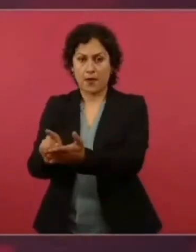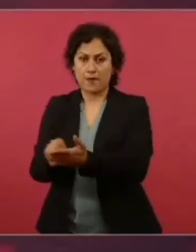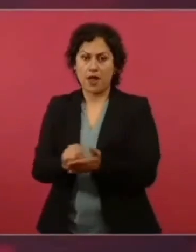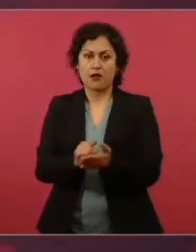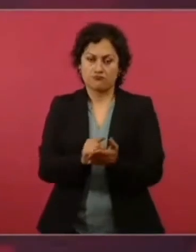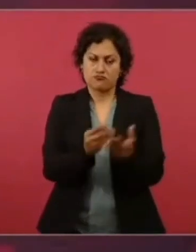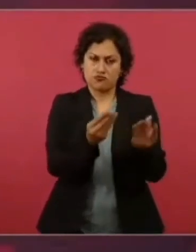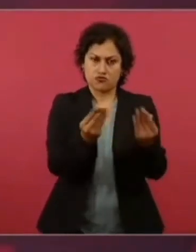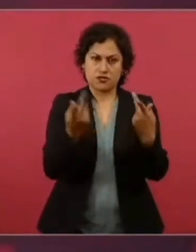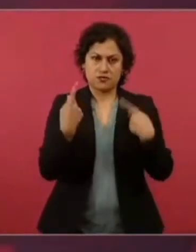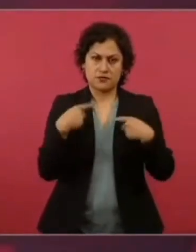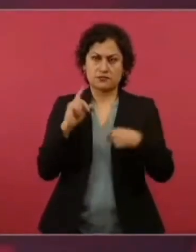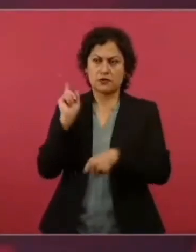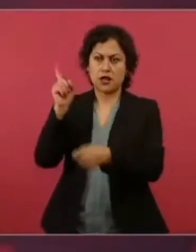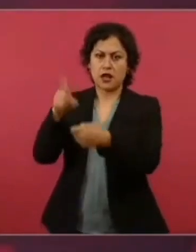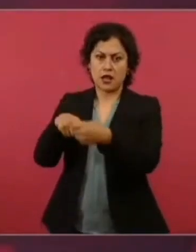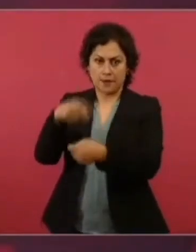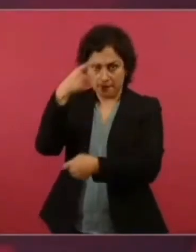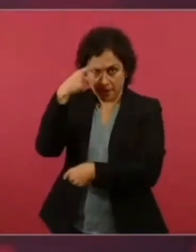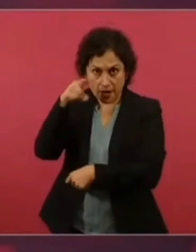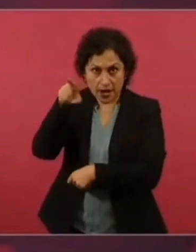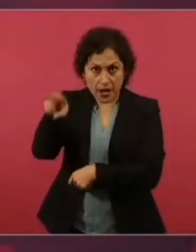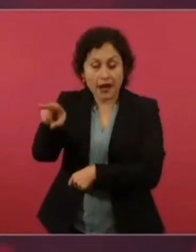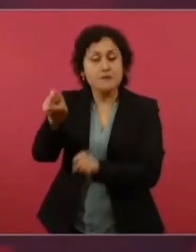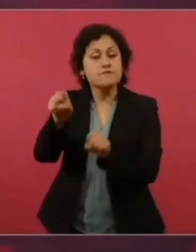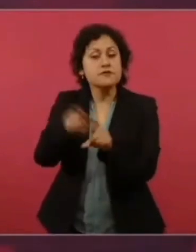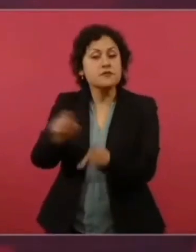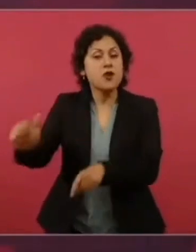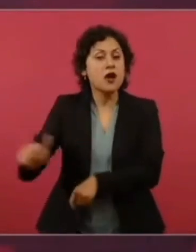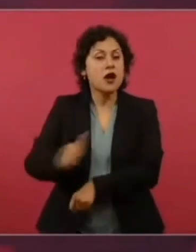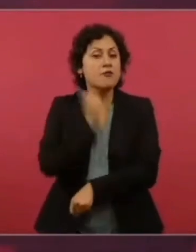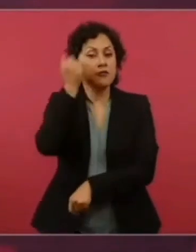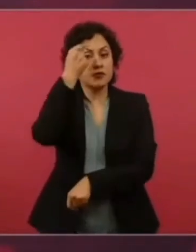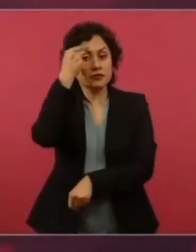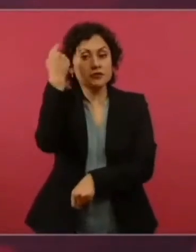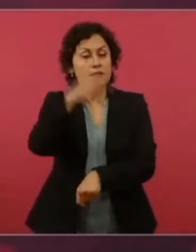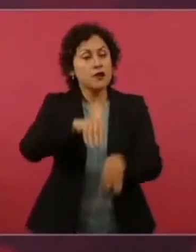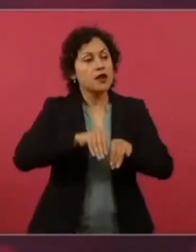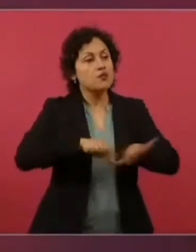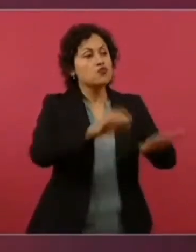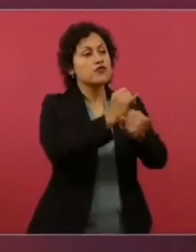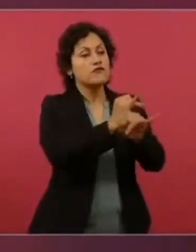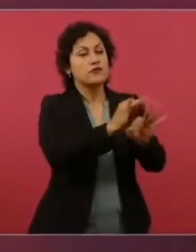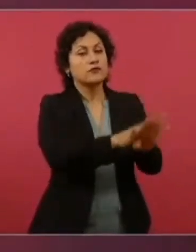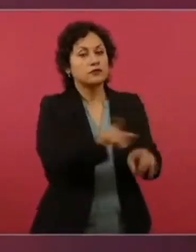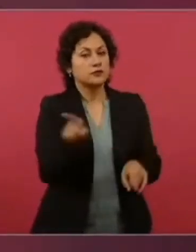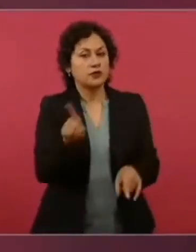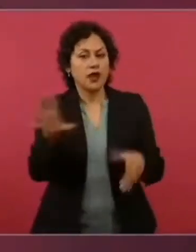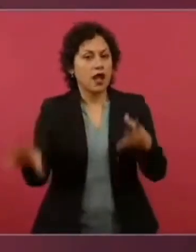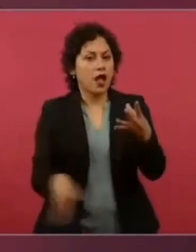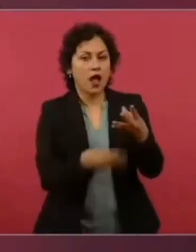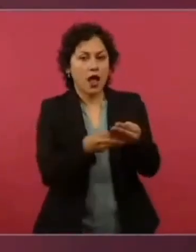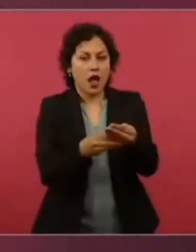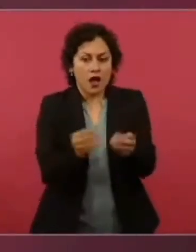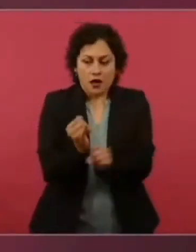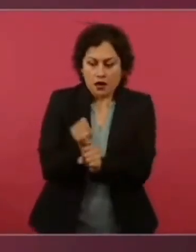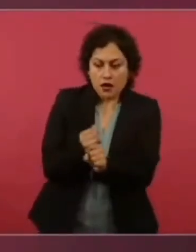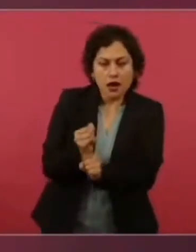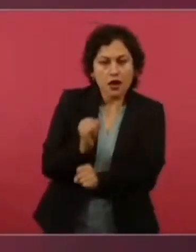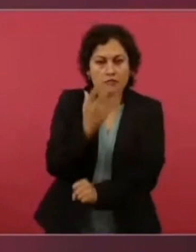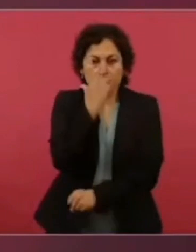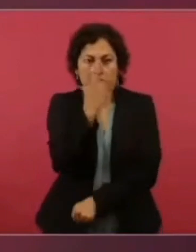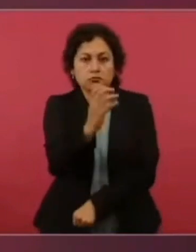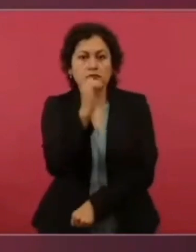para publicar estos tuits sin la suficiente información, porque entre los tres